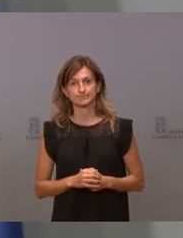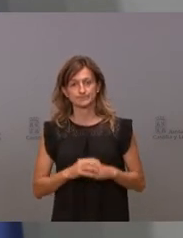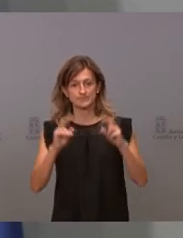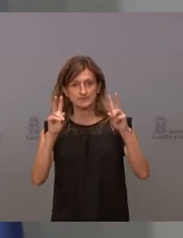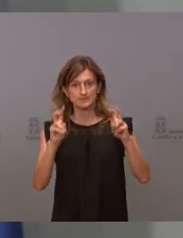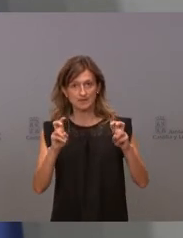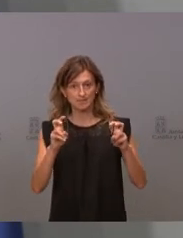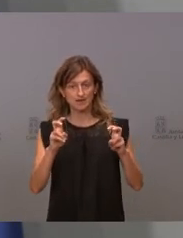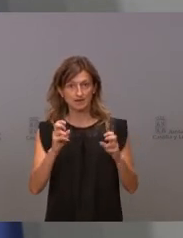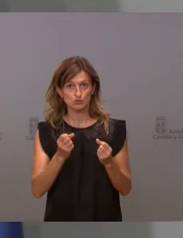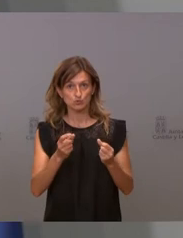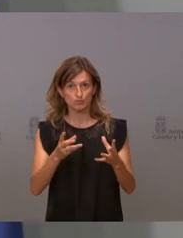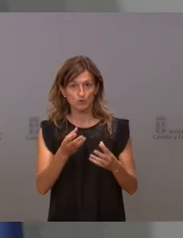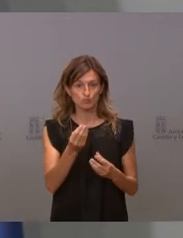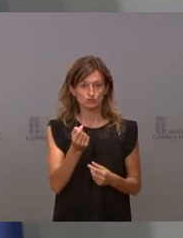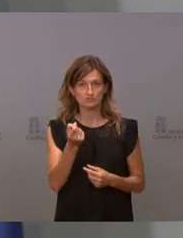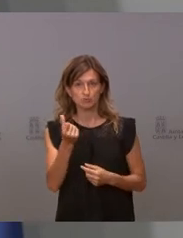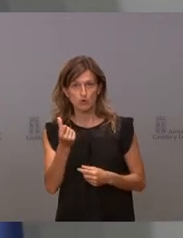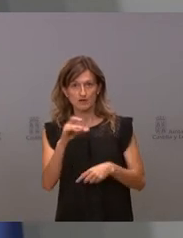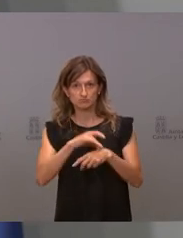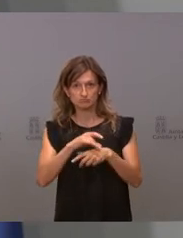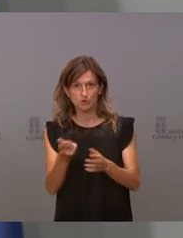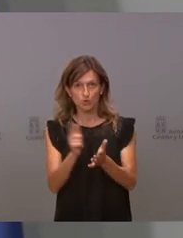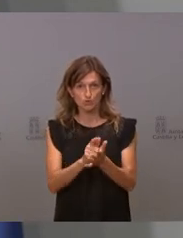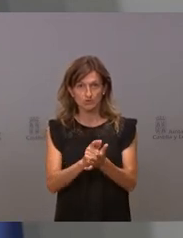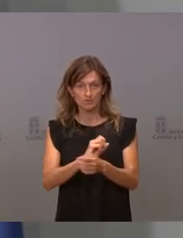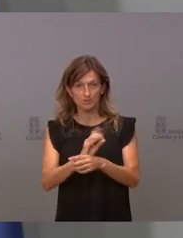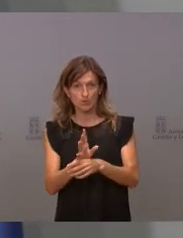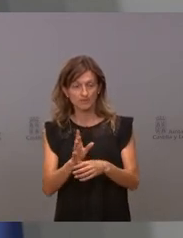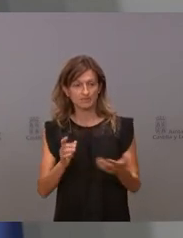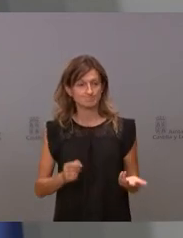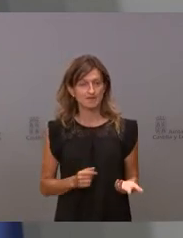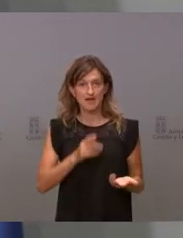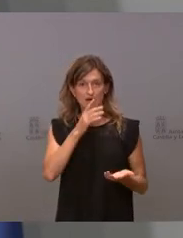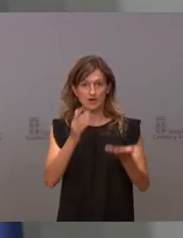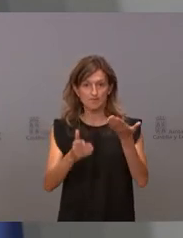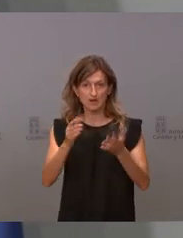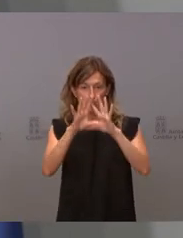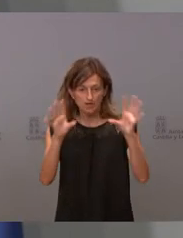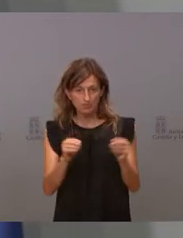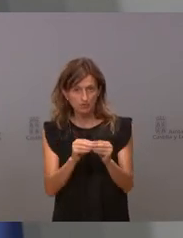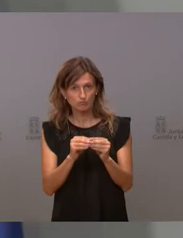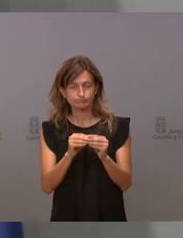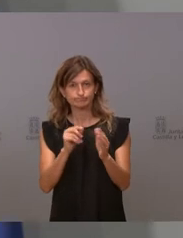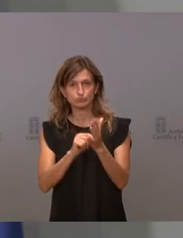reincidencias, si son muchas o pocas, en este momento no le puedo hacer una valoración desde el punto de vista